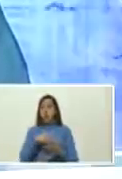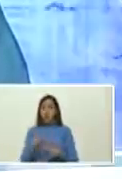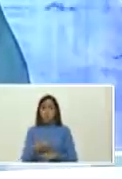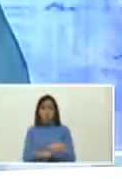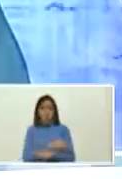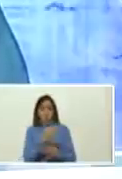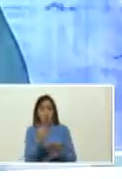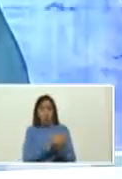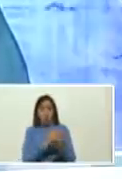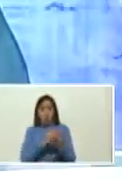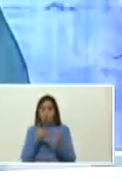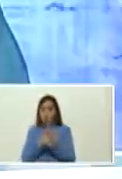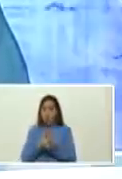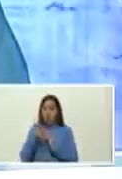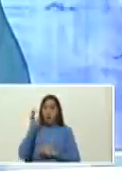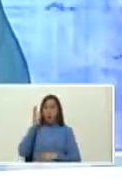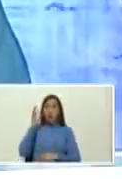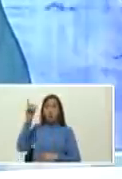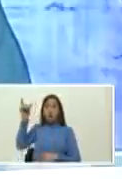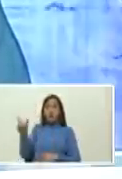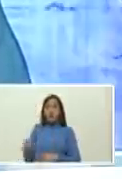de Elena Villar